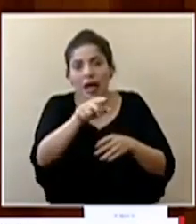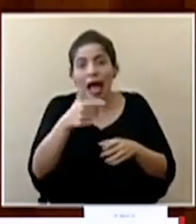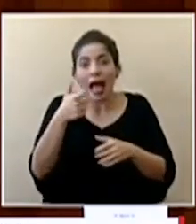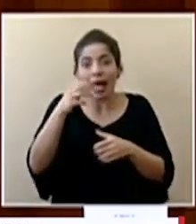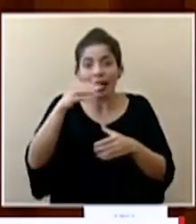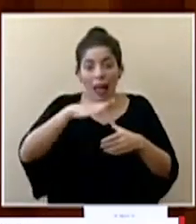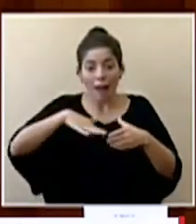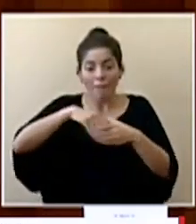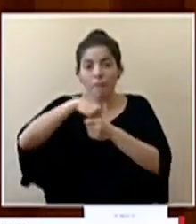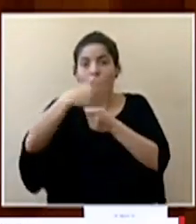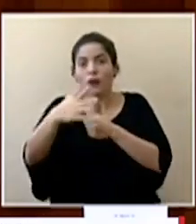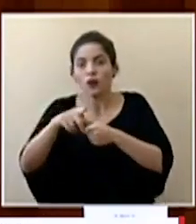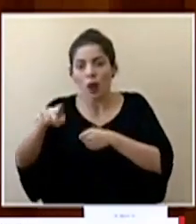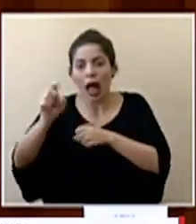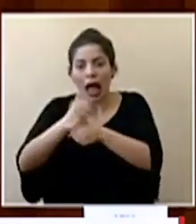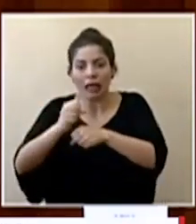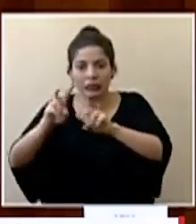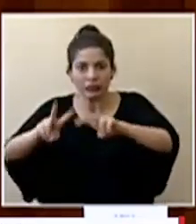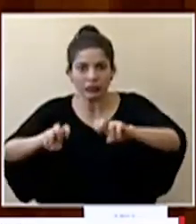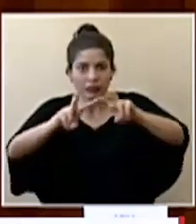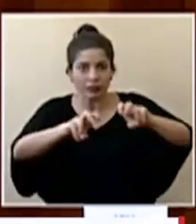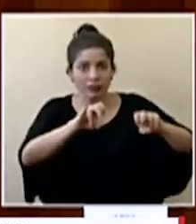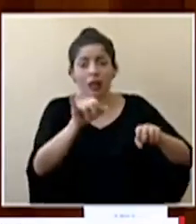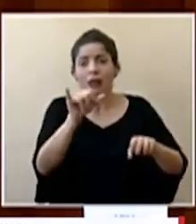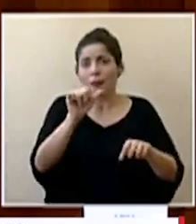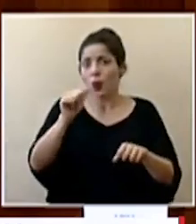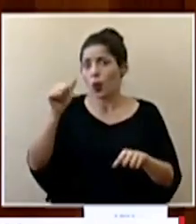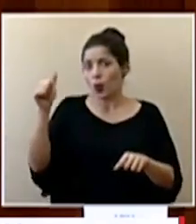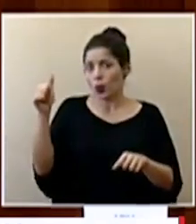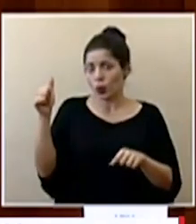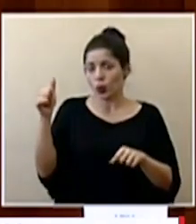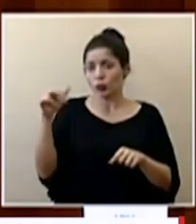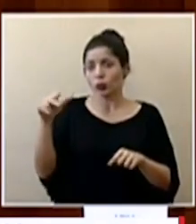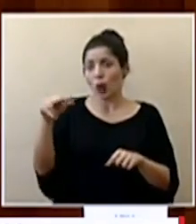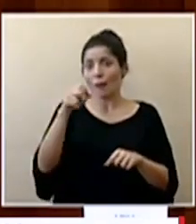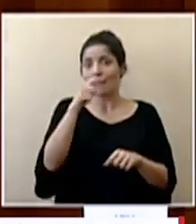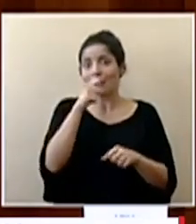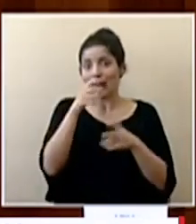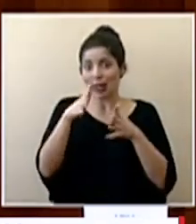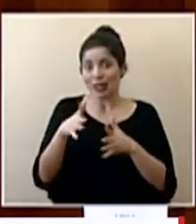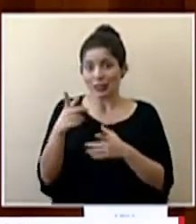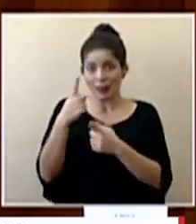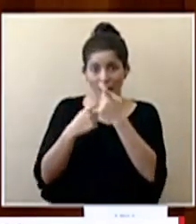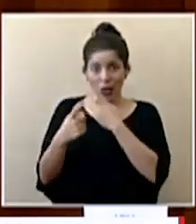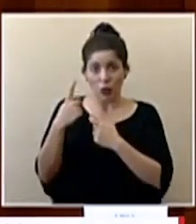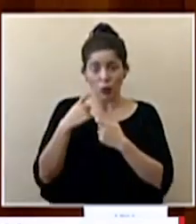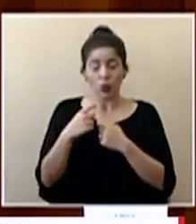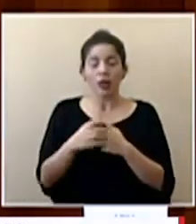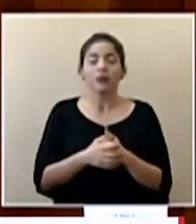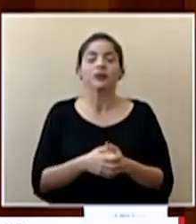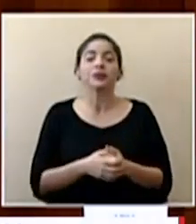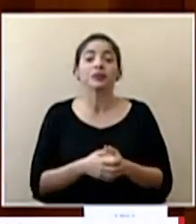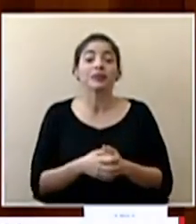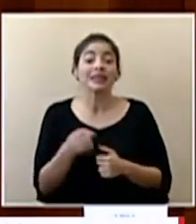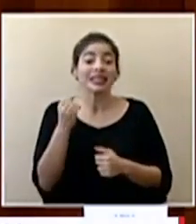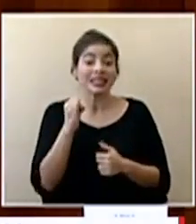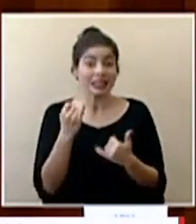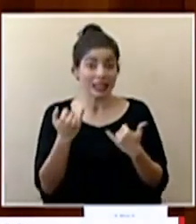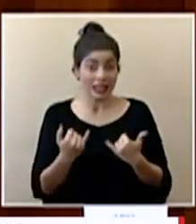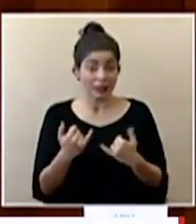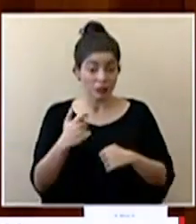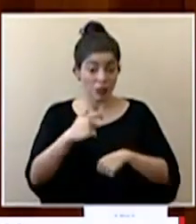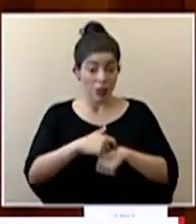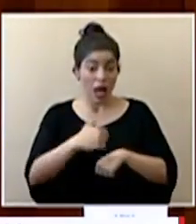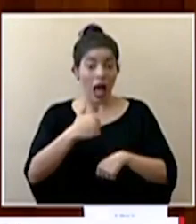gran área metropolitana y como también lo han hecho otros compañeros periodistas las preguntas el hecho de que haya en este momento